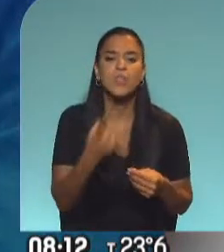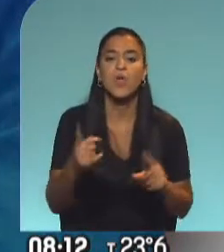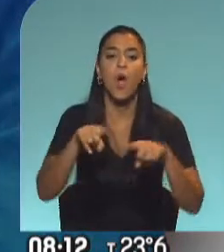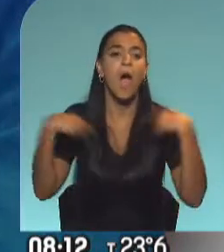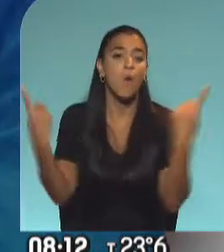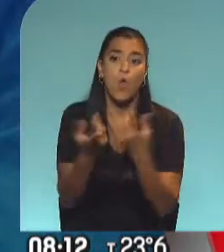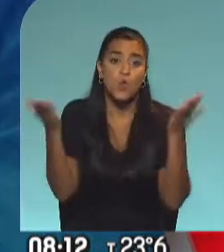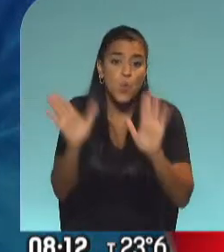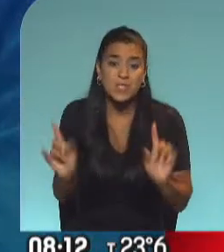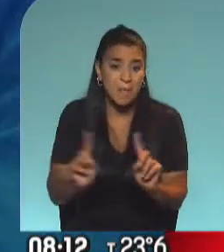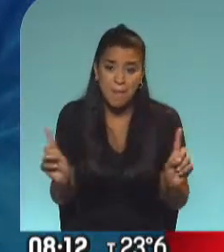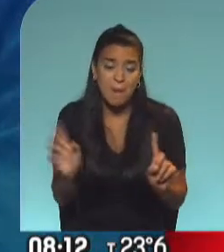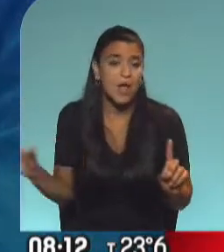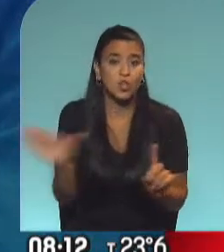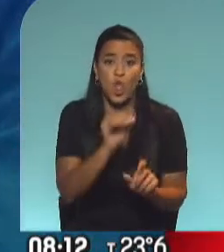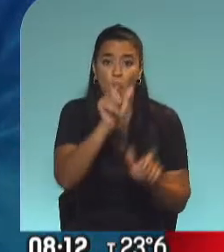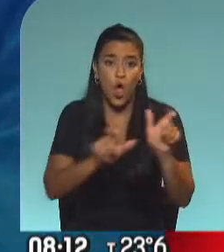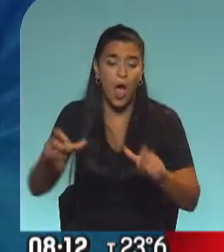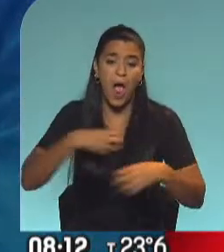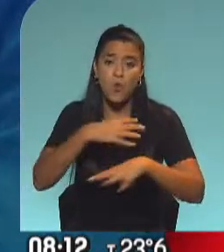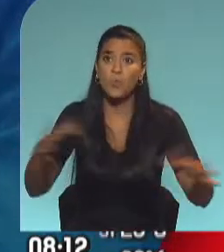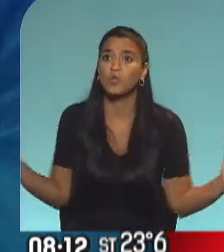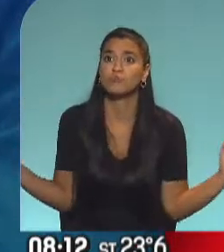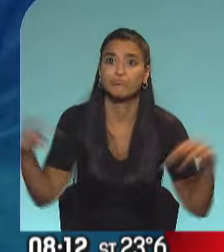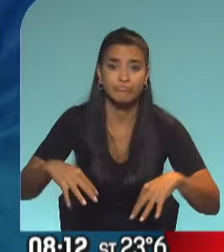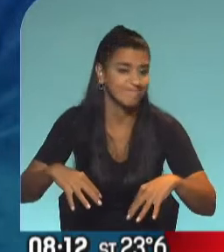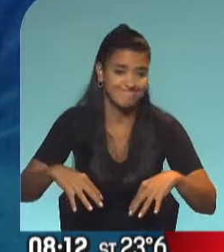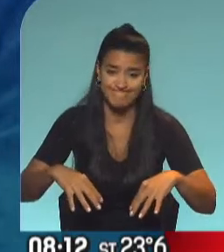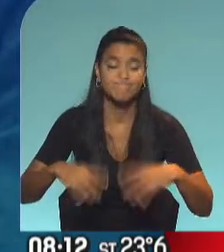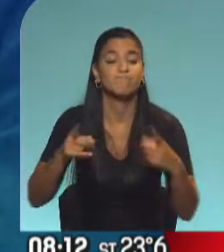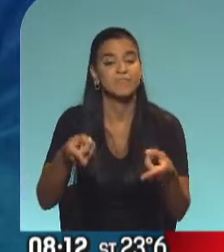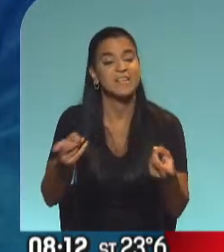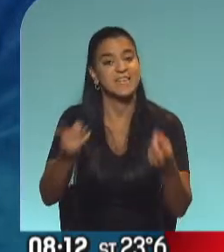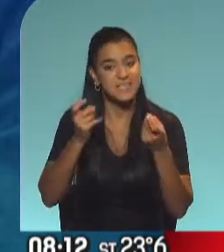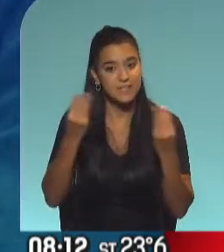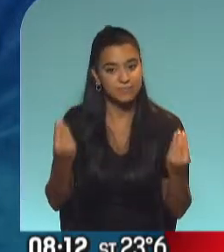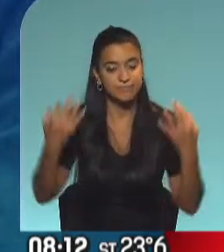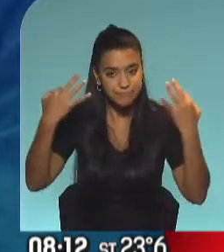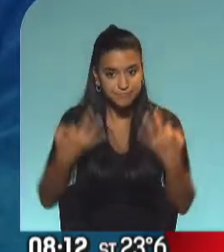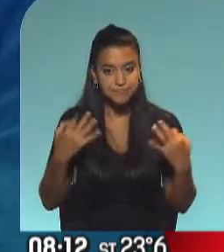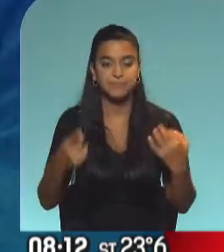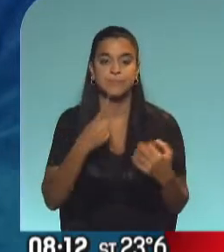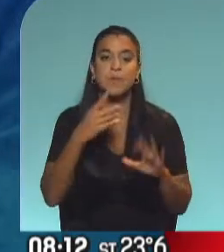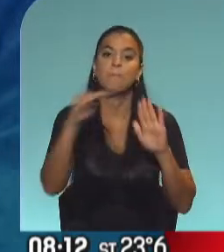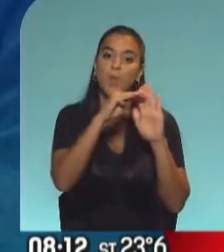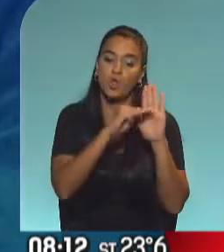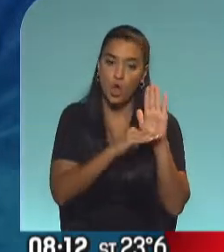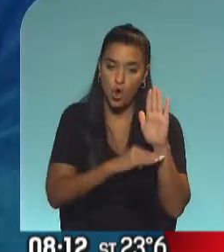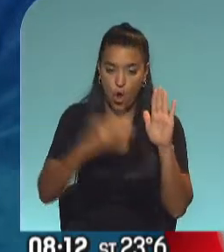no están preparadas para todos los alumnos juntos. Esto tiene que ver con la necesidad de, precisamente, aplicar protocolos.